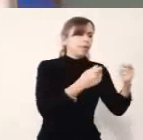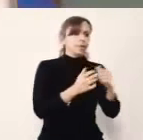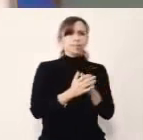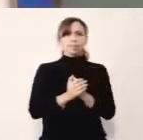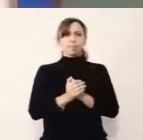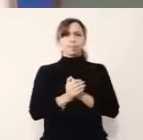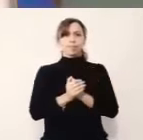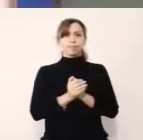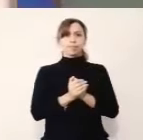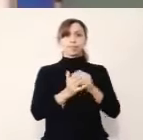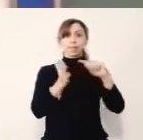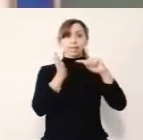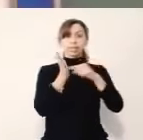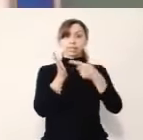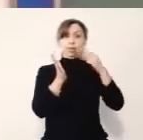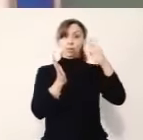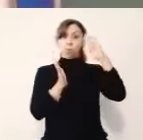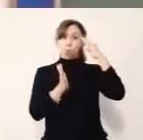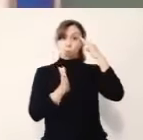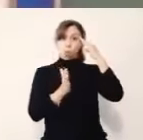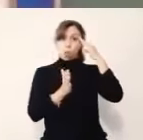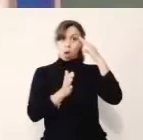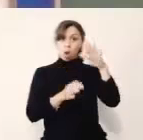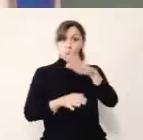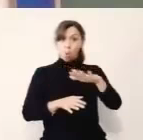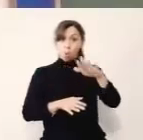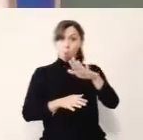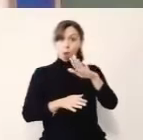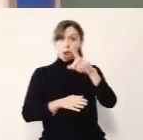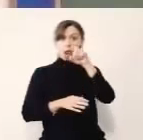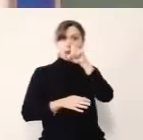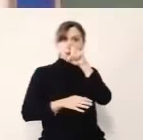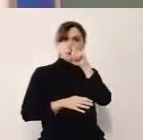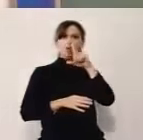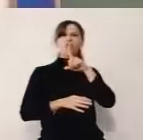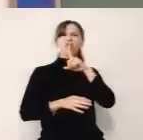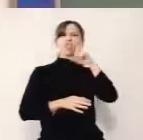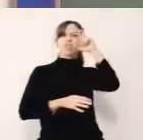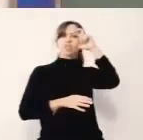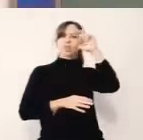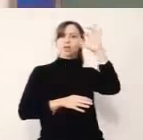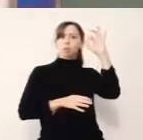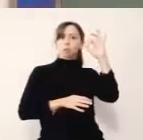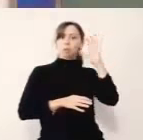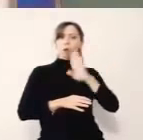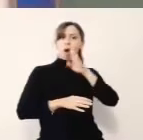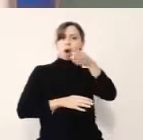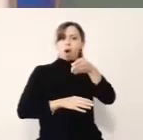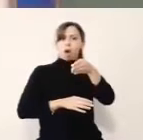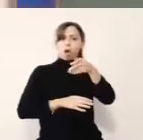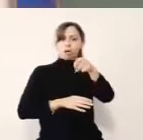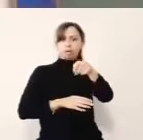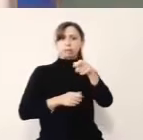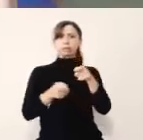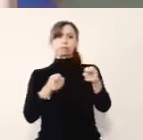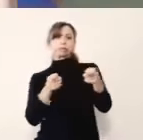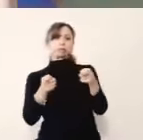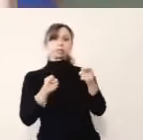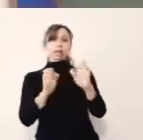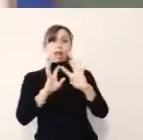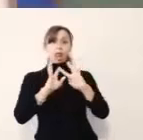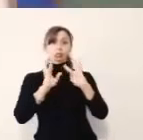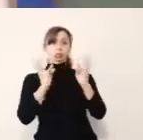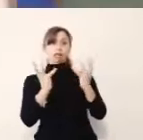En el centro cultural el Loro Teo se puso a bailar Y una foto en la sala